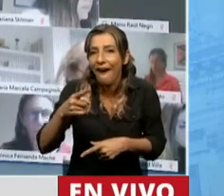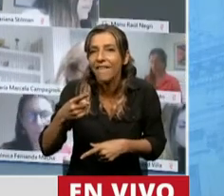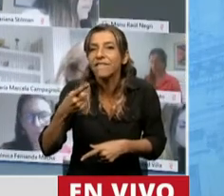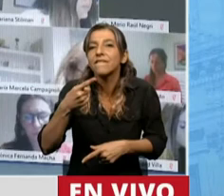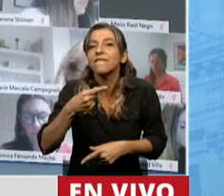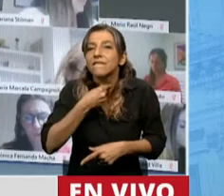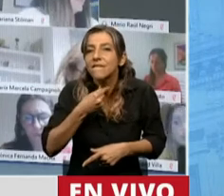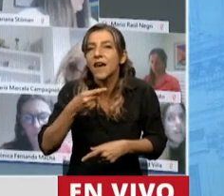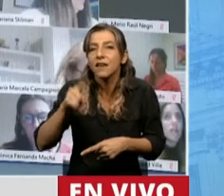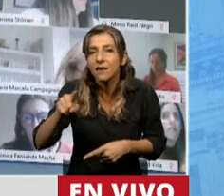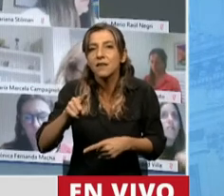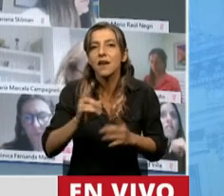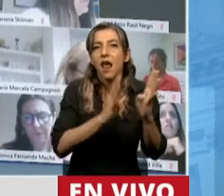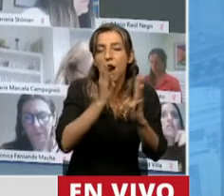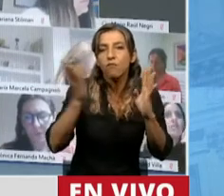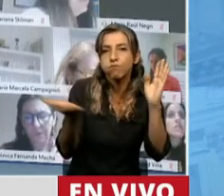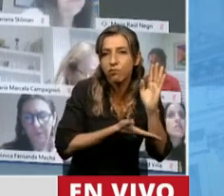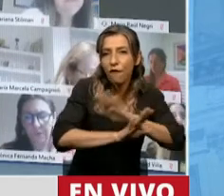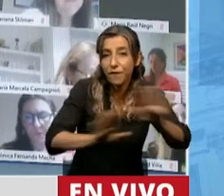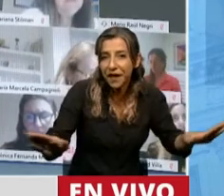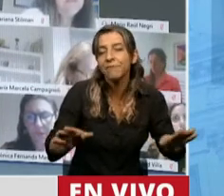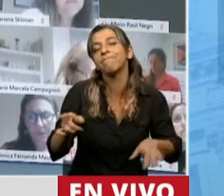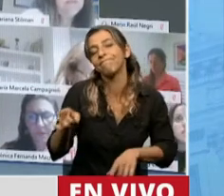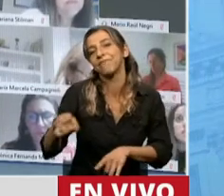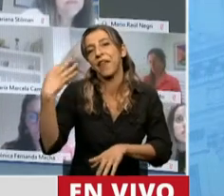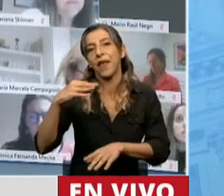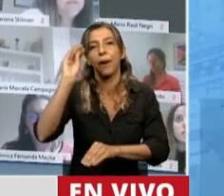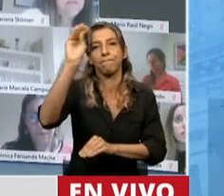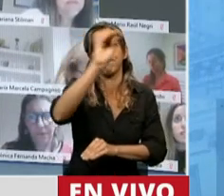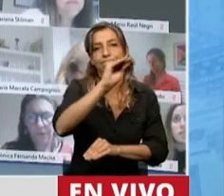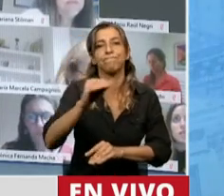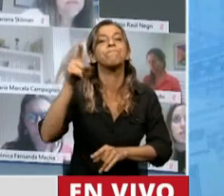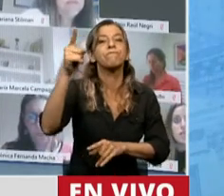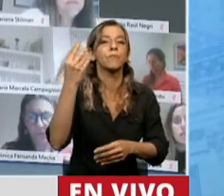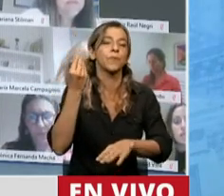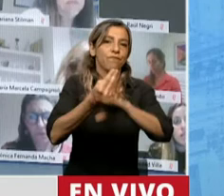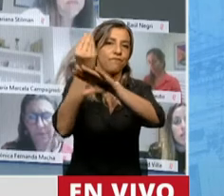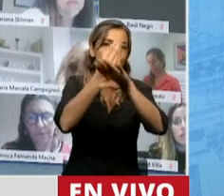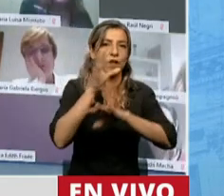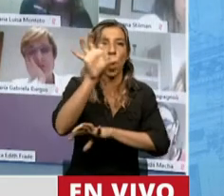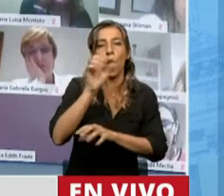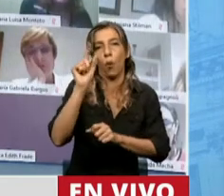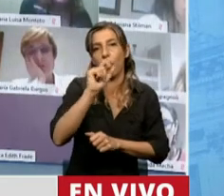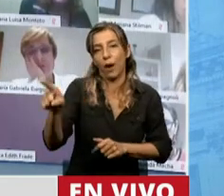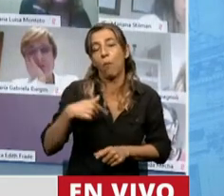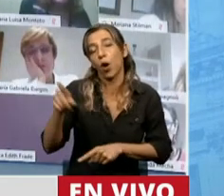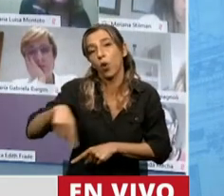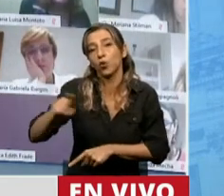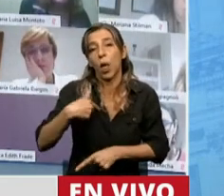los desmontes, gestionen ante los gobernadores. Si no, lo que demuestran es que cacarean en un lado y ponen los huevos en otro.